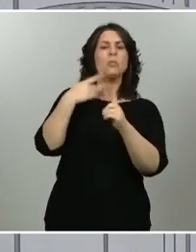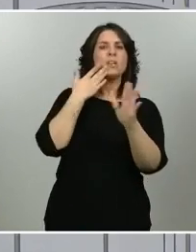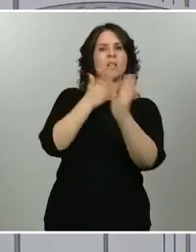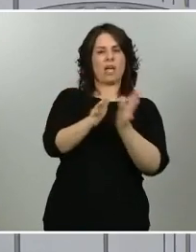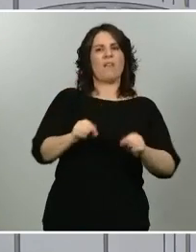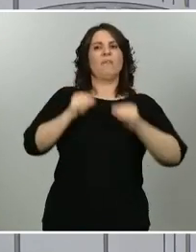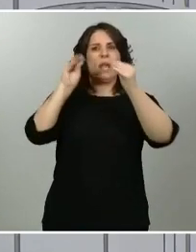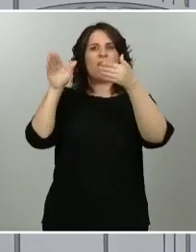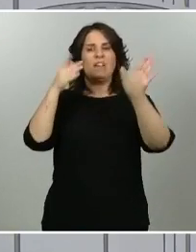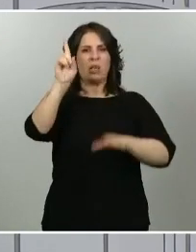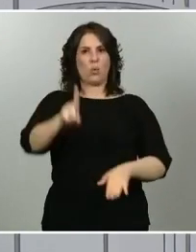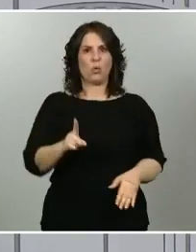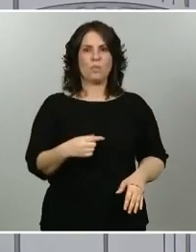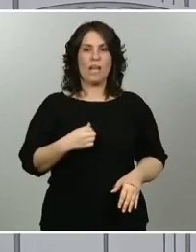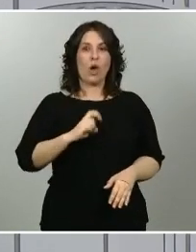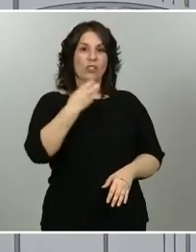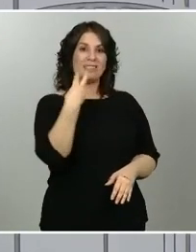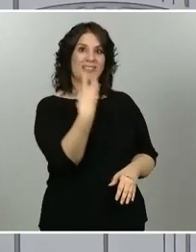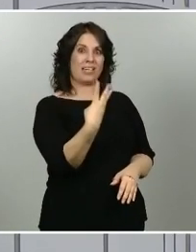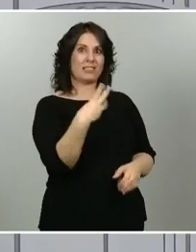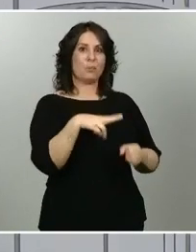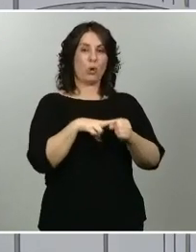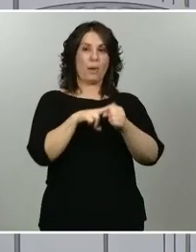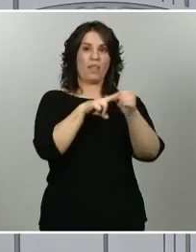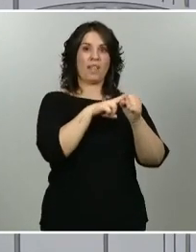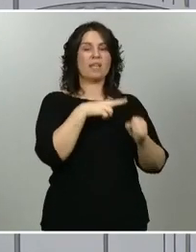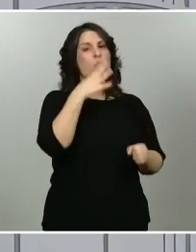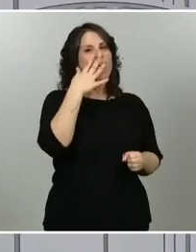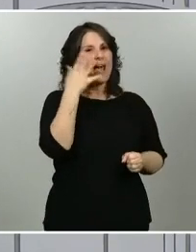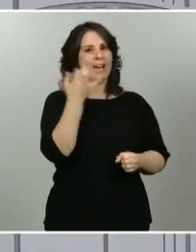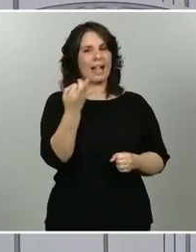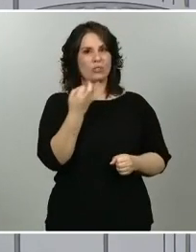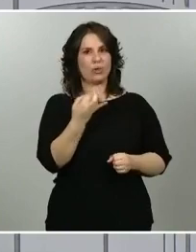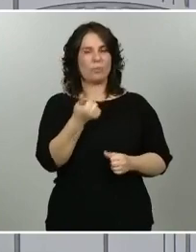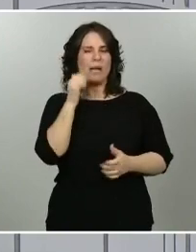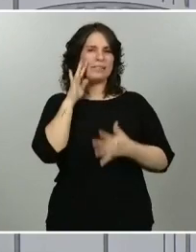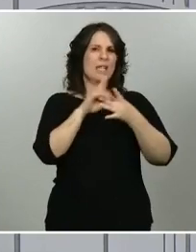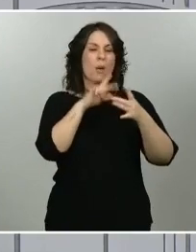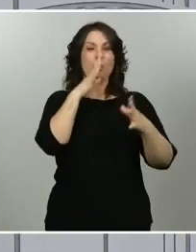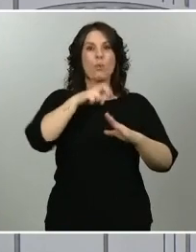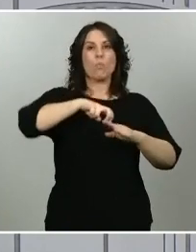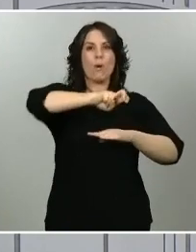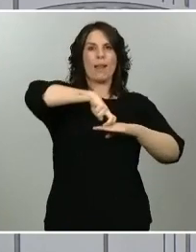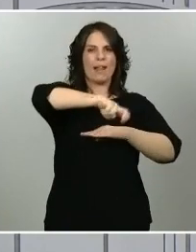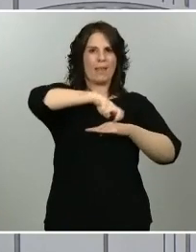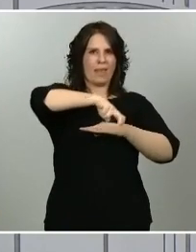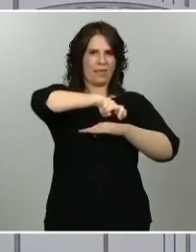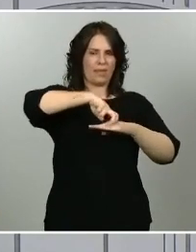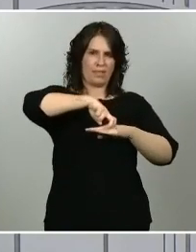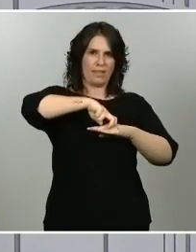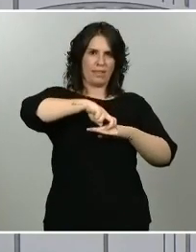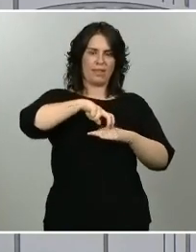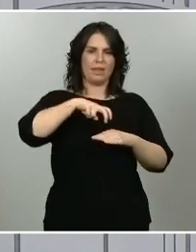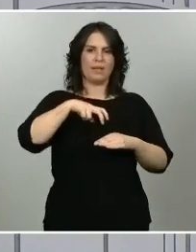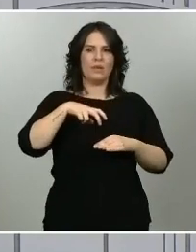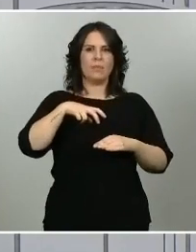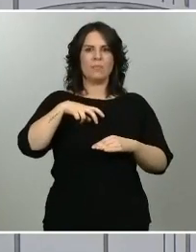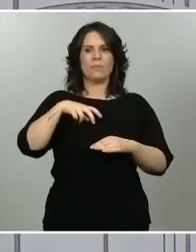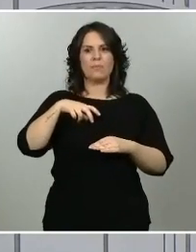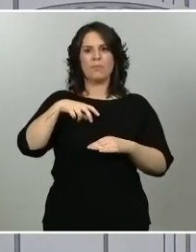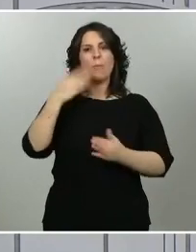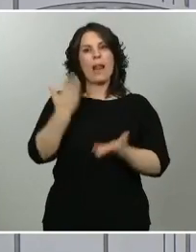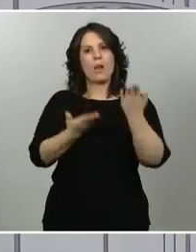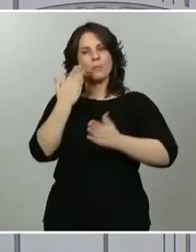situación, los riesgos asociados a la movilidad, porque aquí no se consideran únicamente criterios de salud pública, aunque son los que,